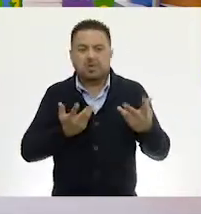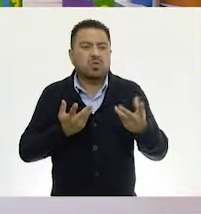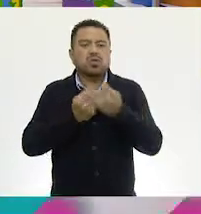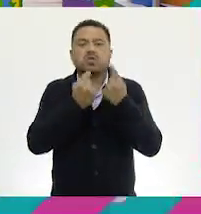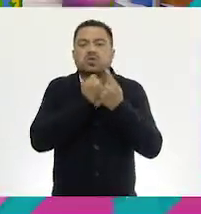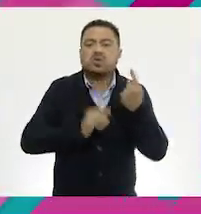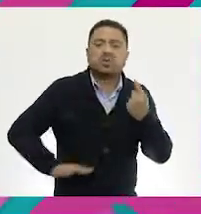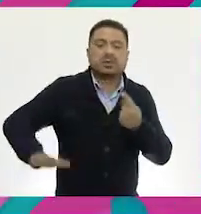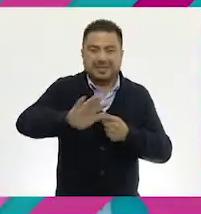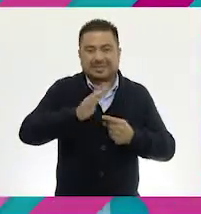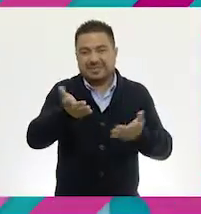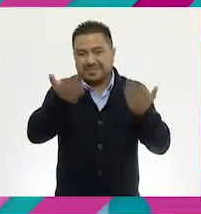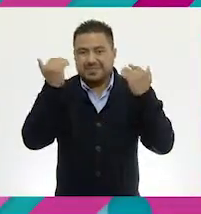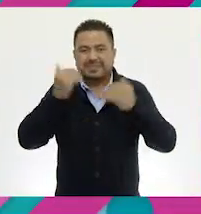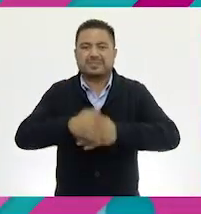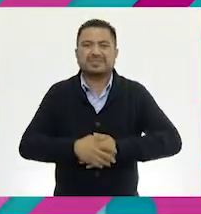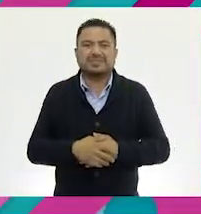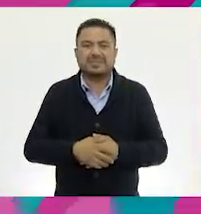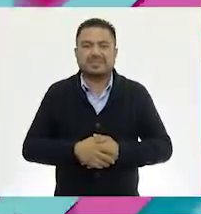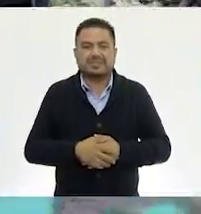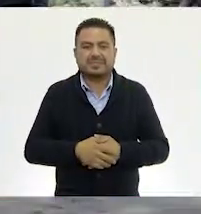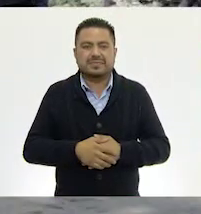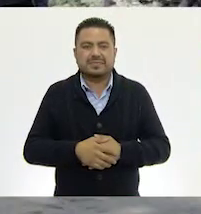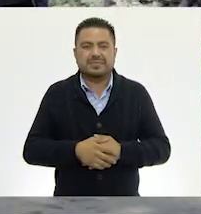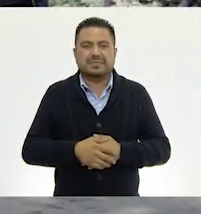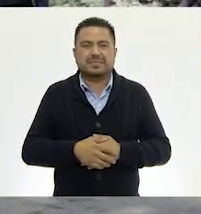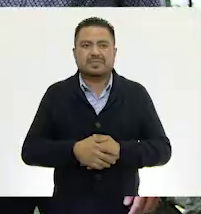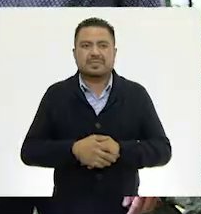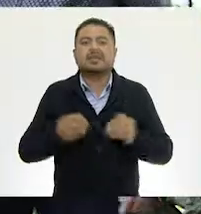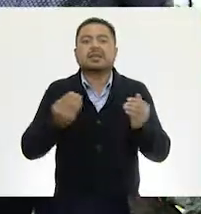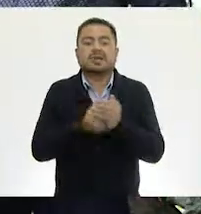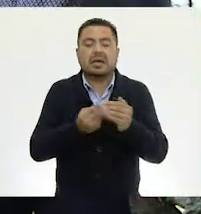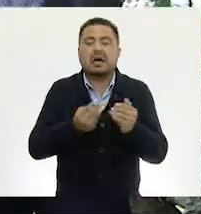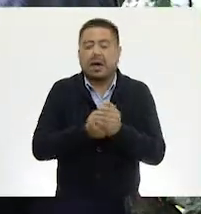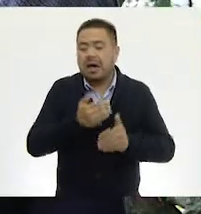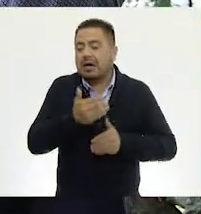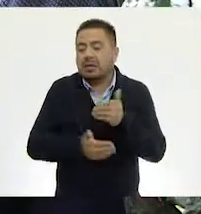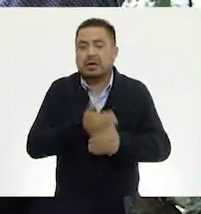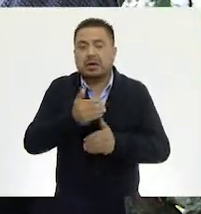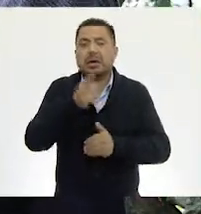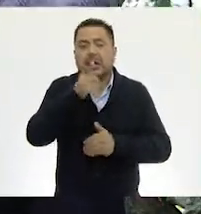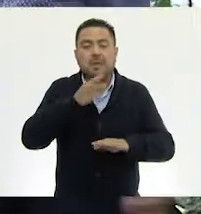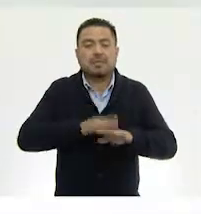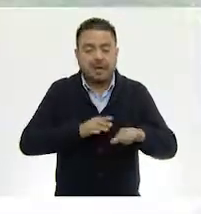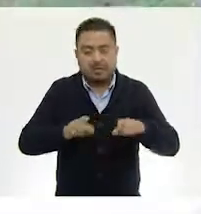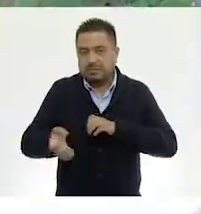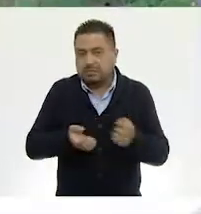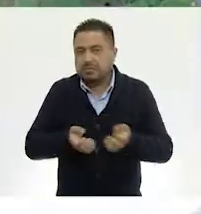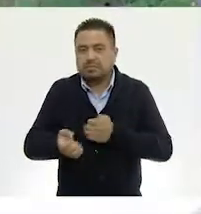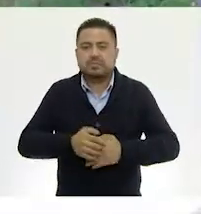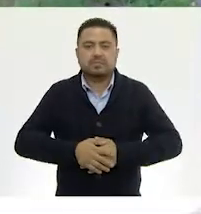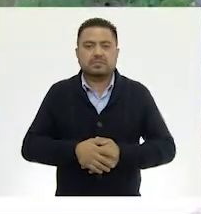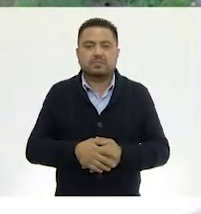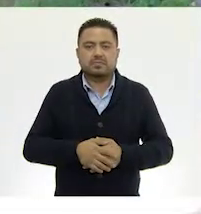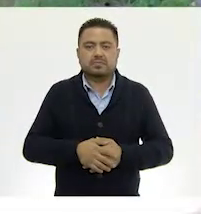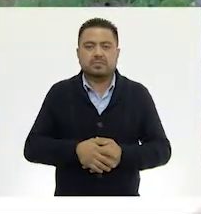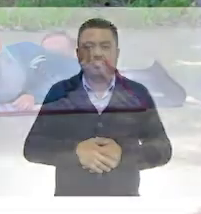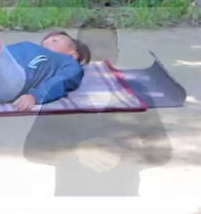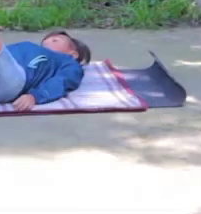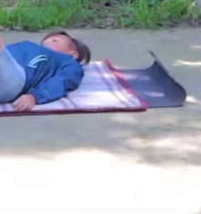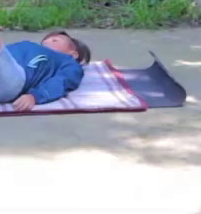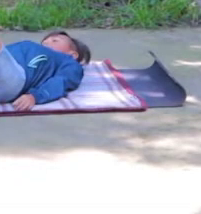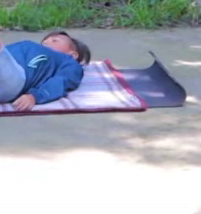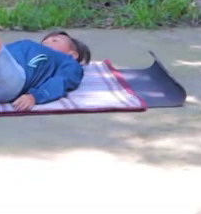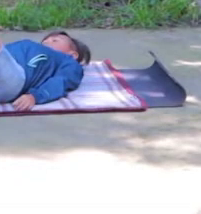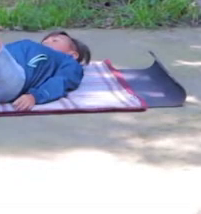con las niñas y los niños. Recuerda, entre clase y clase, activa tu cuerpo. Elevación de cadera